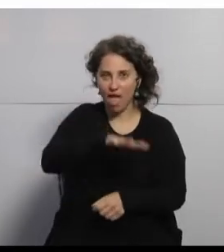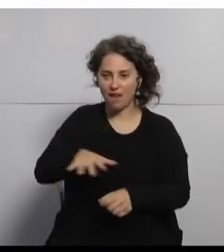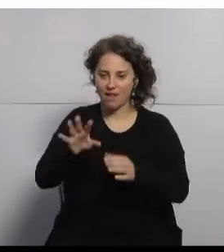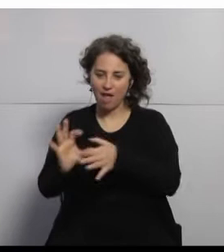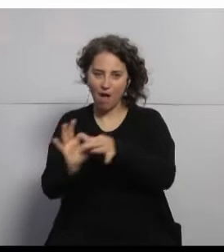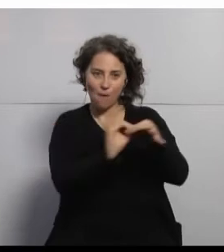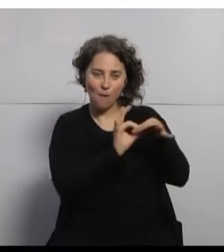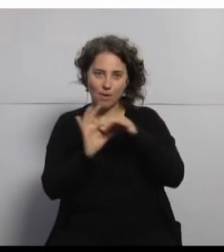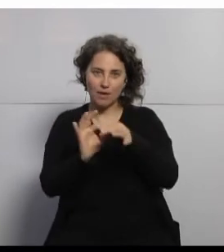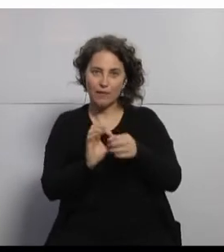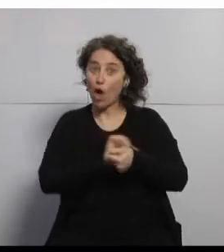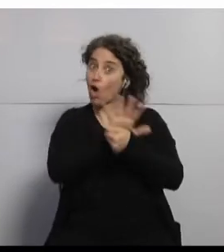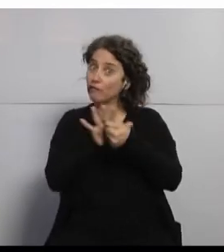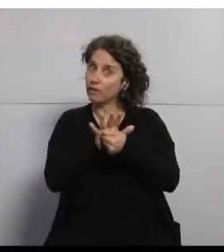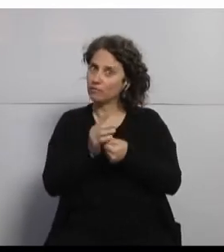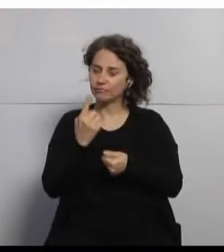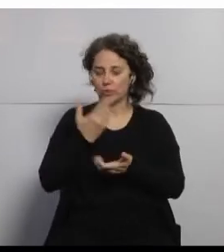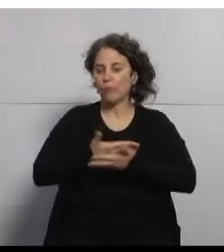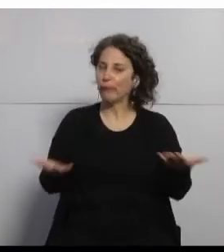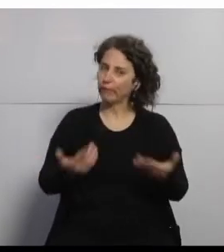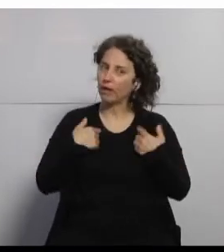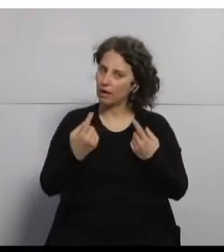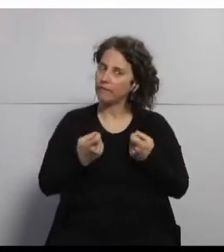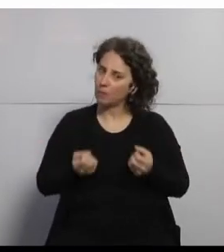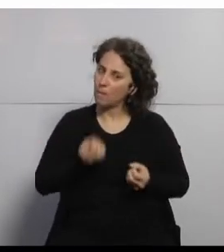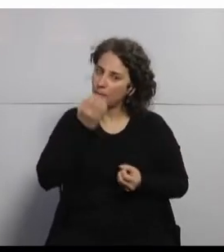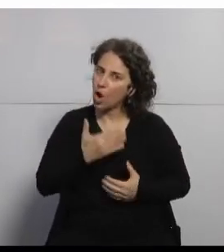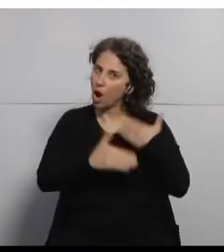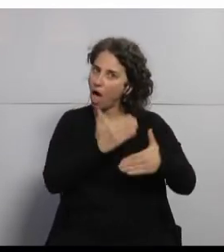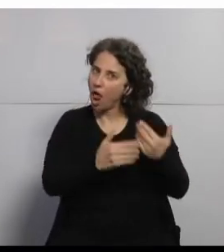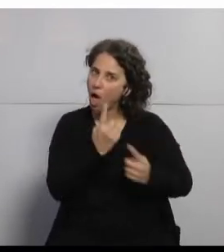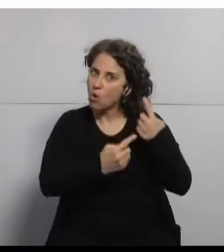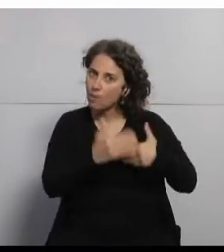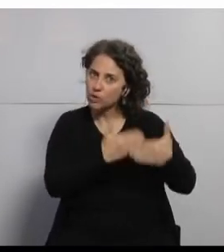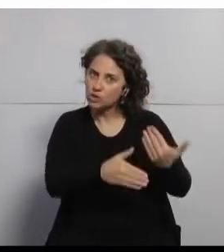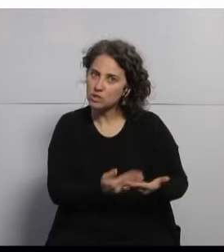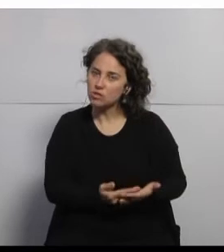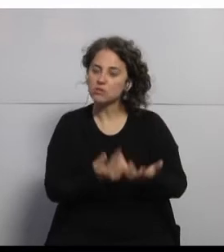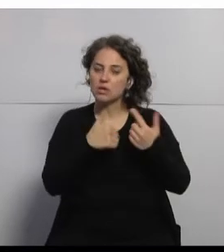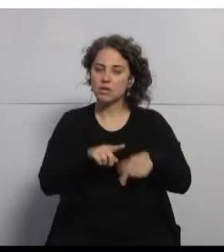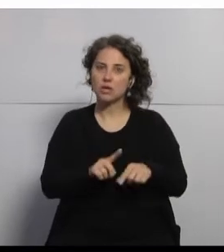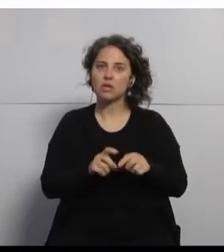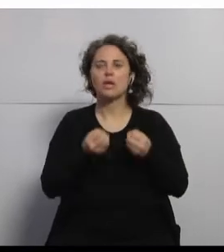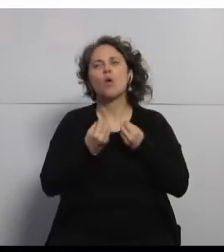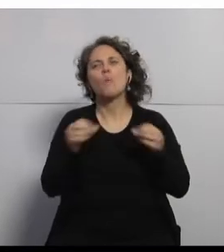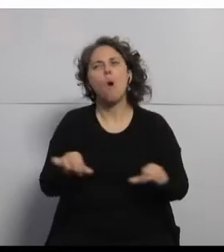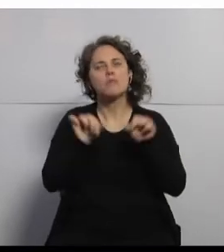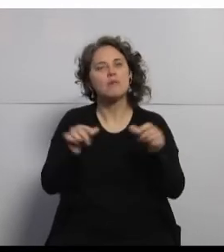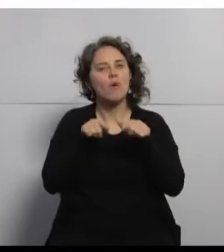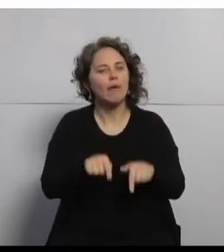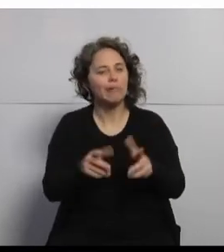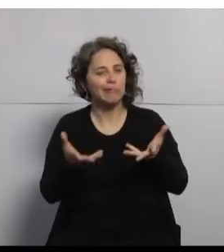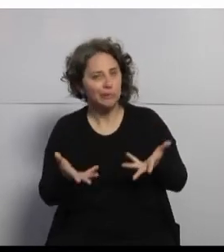COVID nos ha demostrado que tenemos que mejorar muchos temas en determinantes sociales. Y ante muchas de las preguntas es cómo hacer esto.